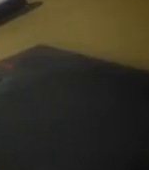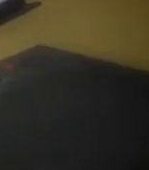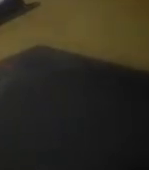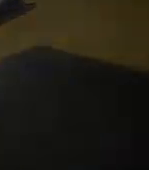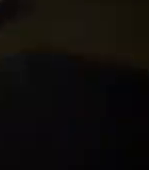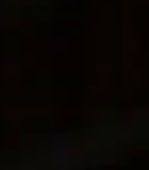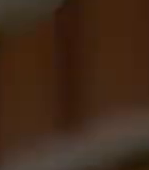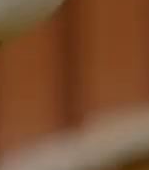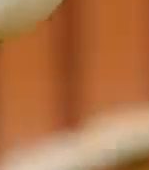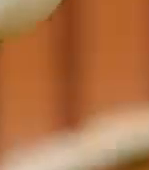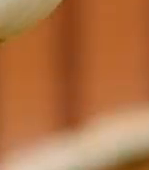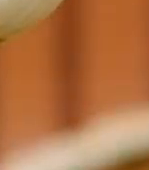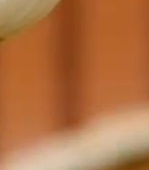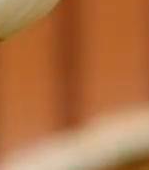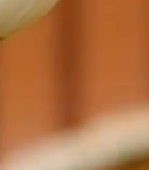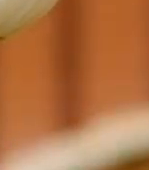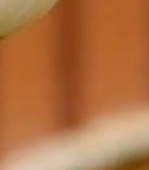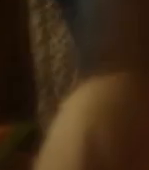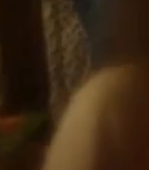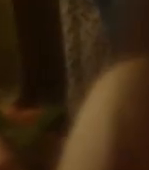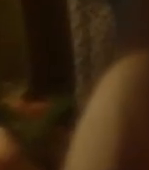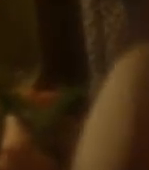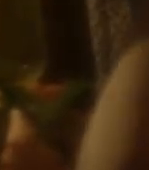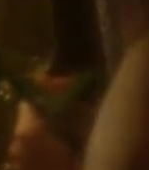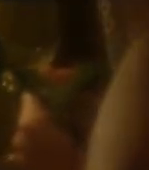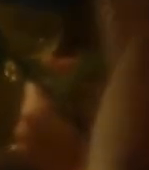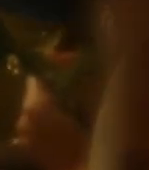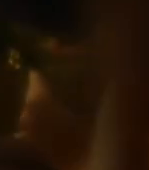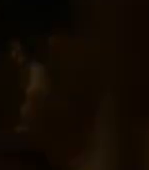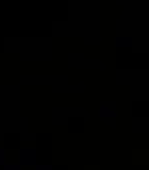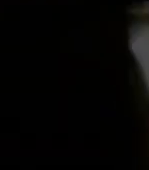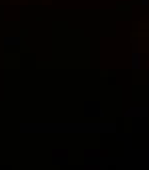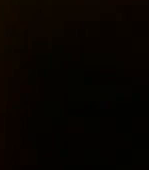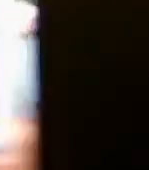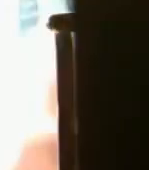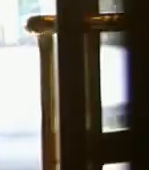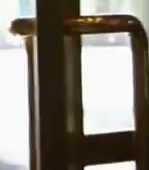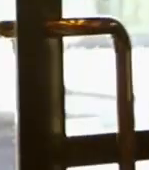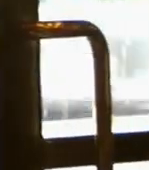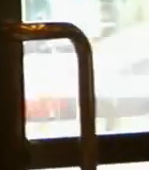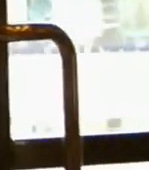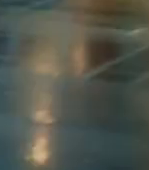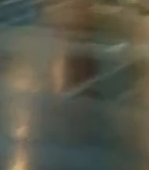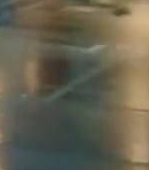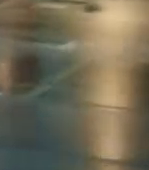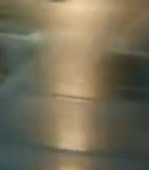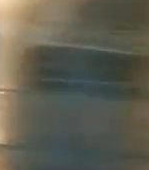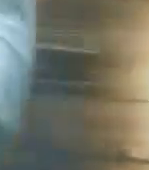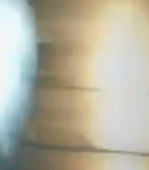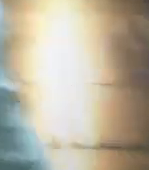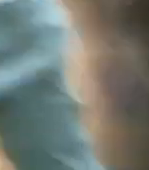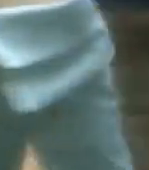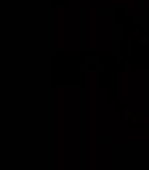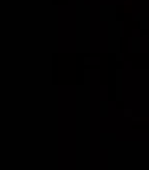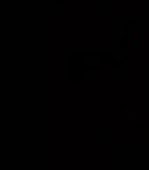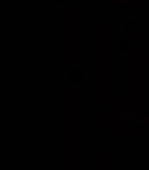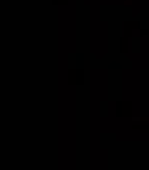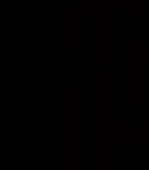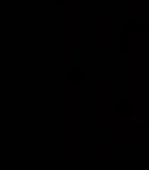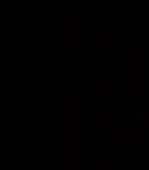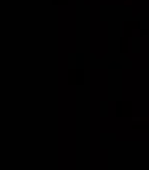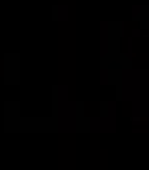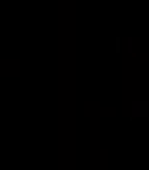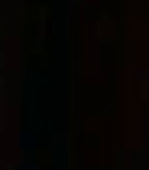llena día a día Carmen el mito femenino de la mujer liberada descubramos las mejores historias y las